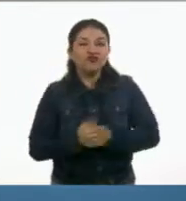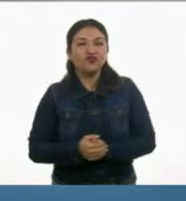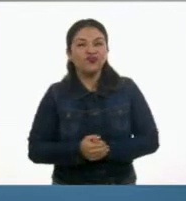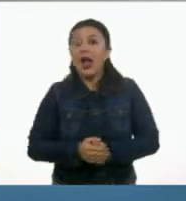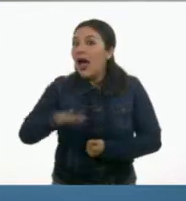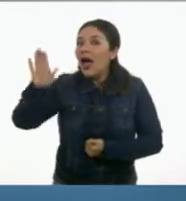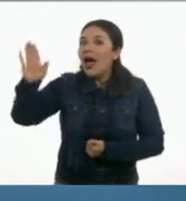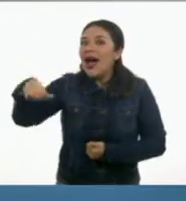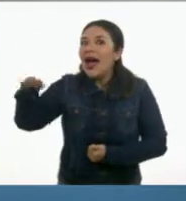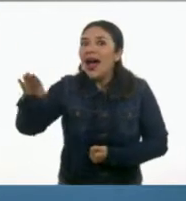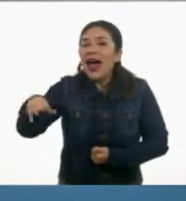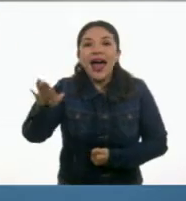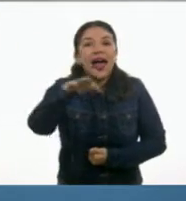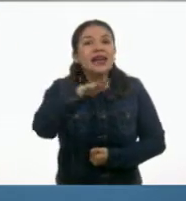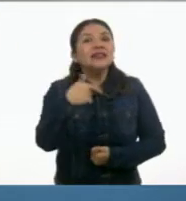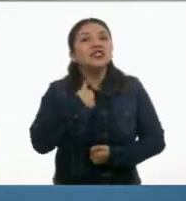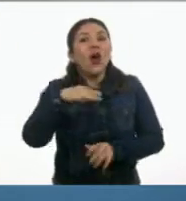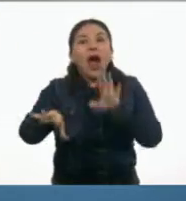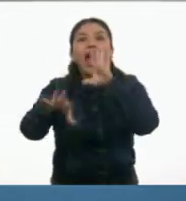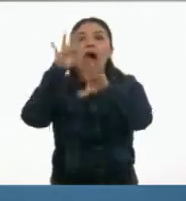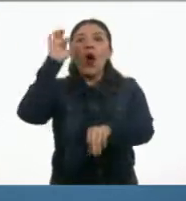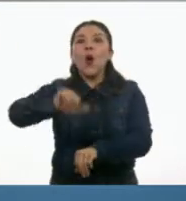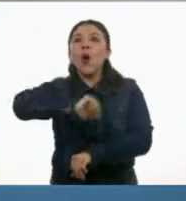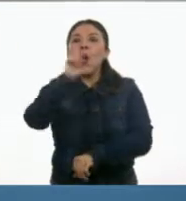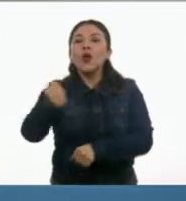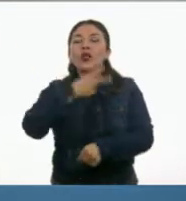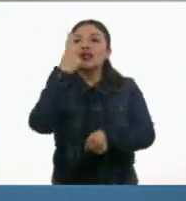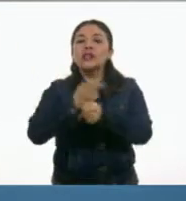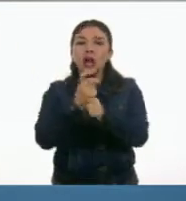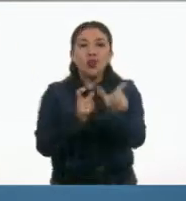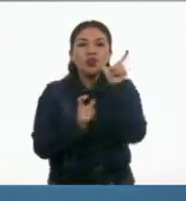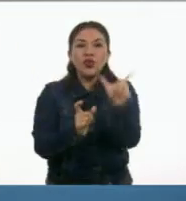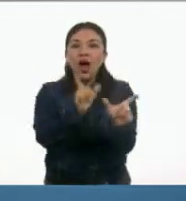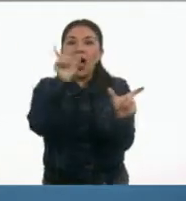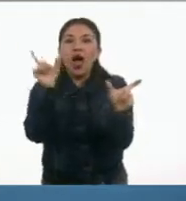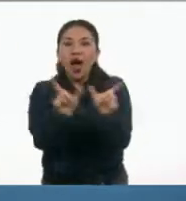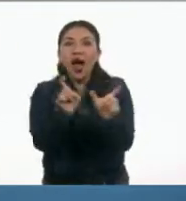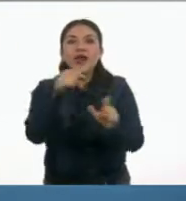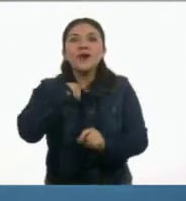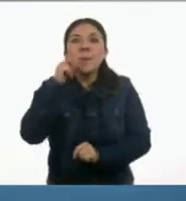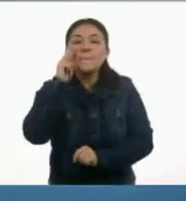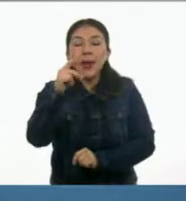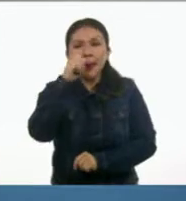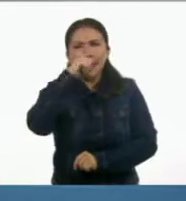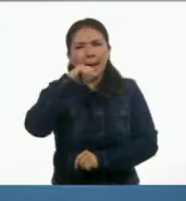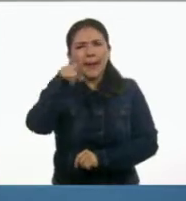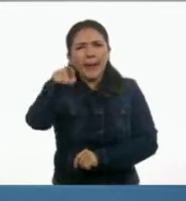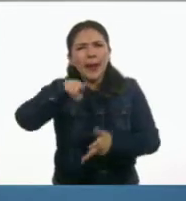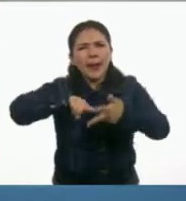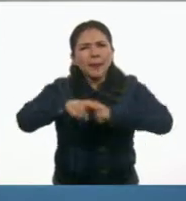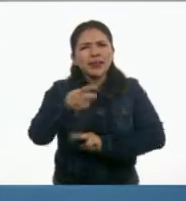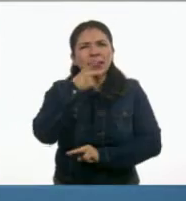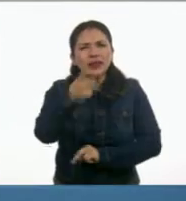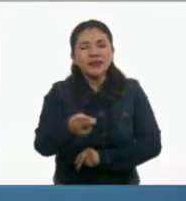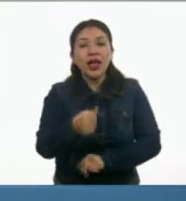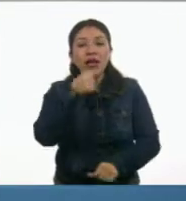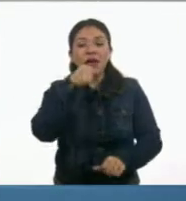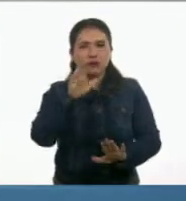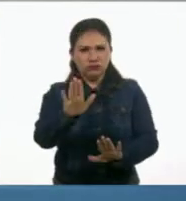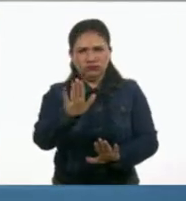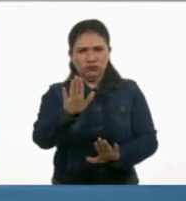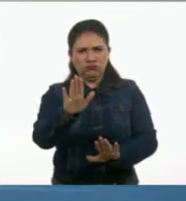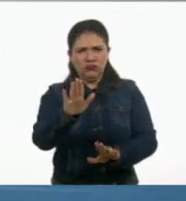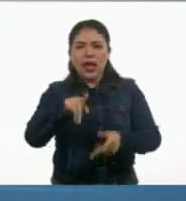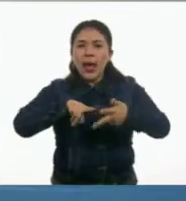oigan, oigan, esperen. Ya encontré la segunda parte de una oración que inicia con mayúscula, no,